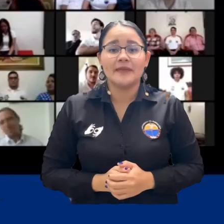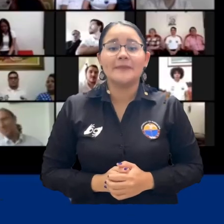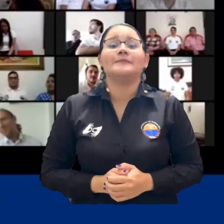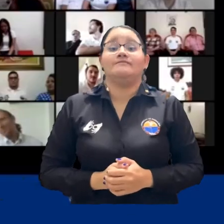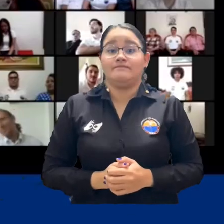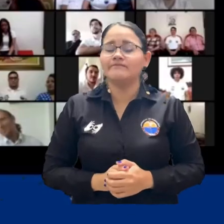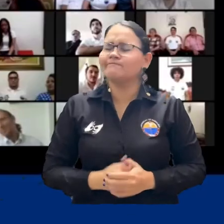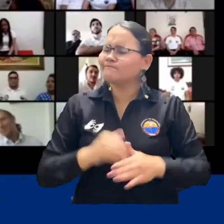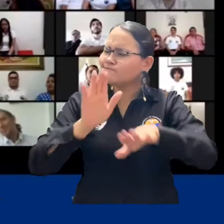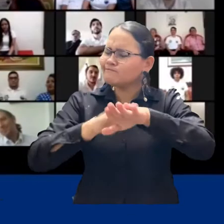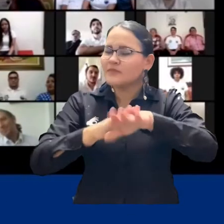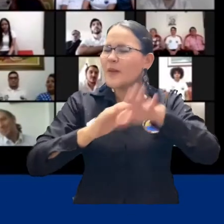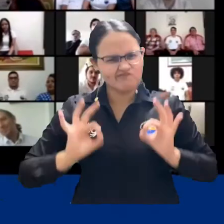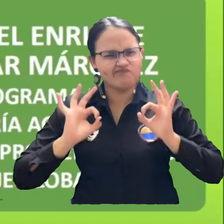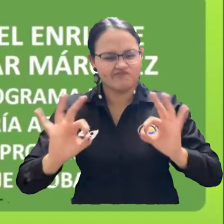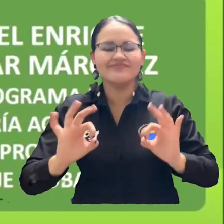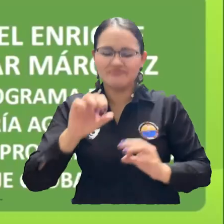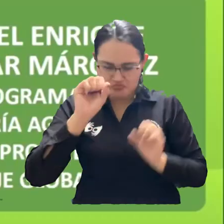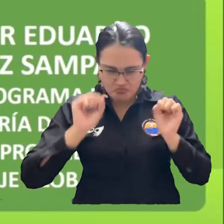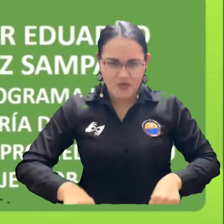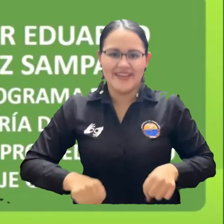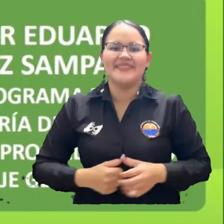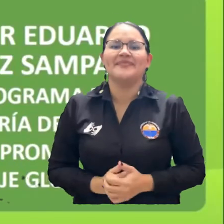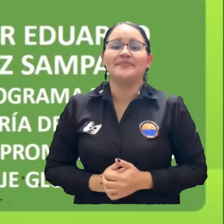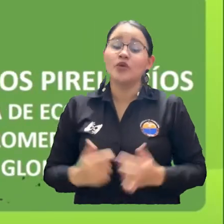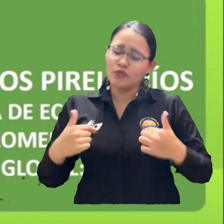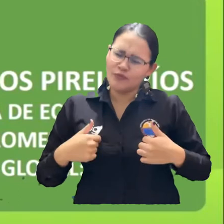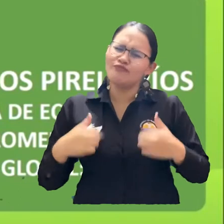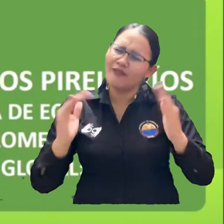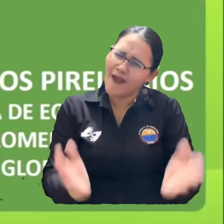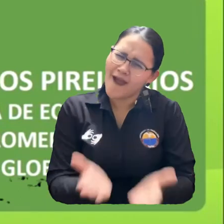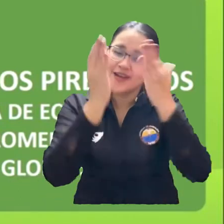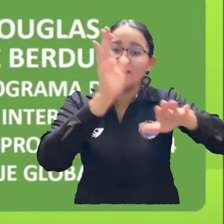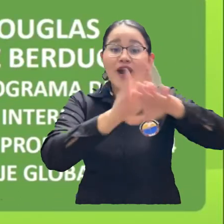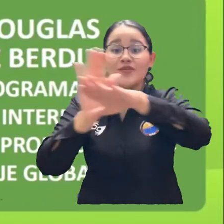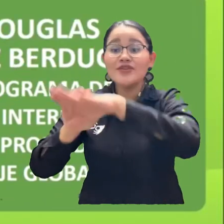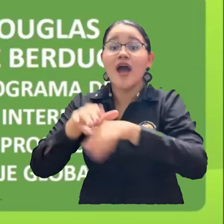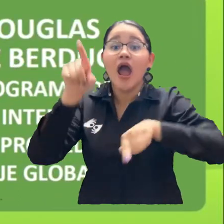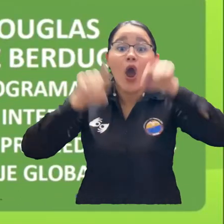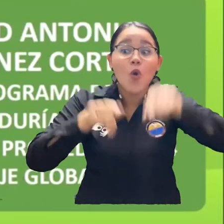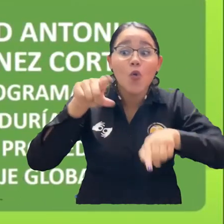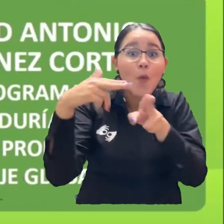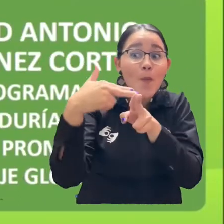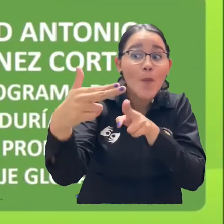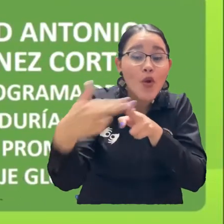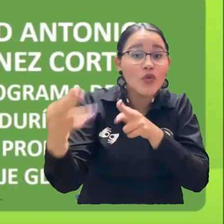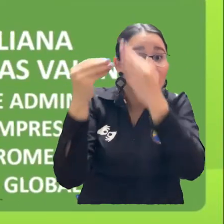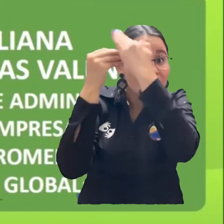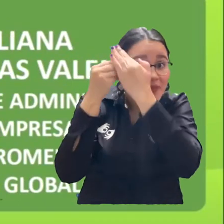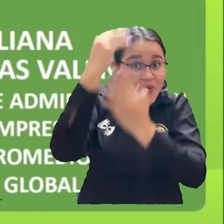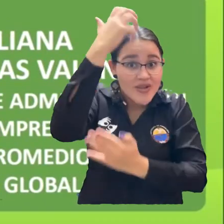familias la alma mater galardo no a los estudiantes con los mejores resultados en la tarde de las estrellas saber pro